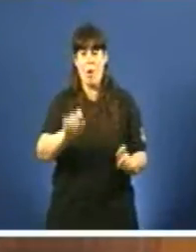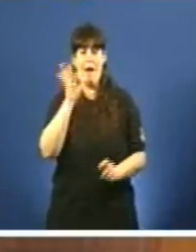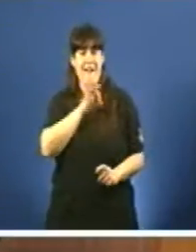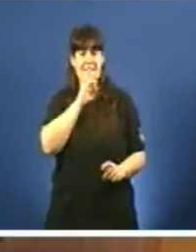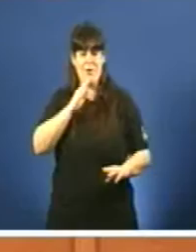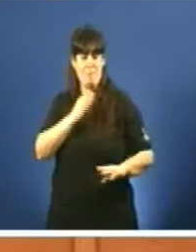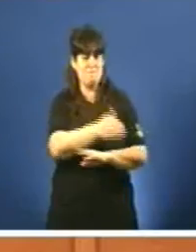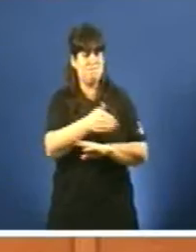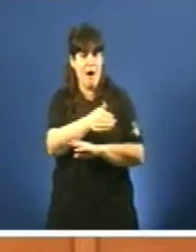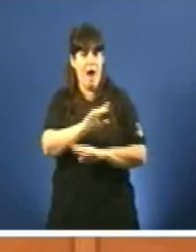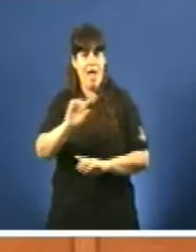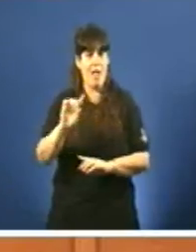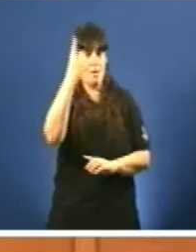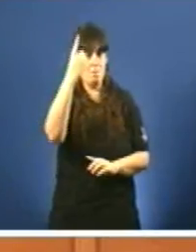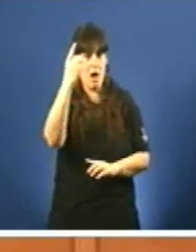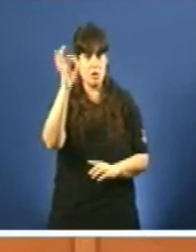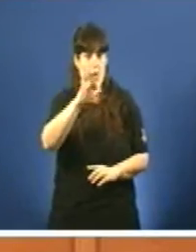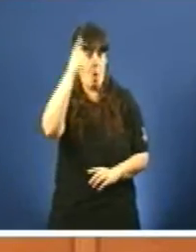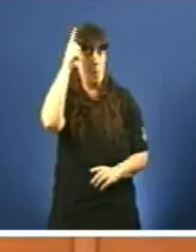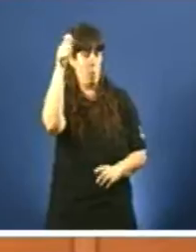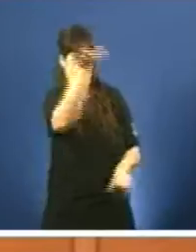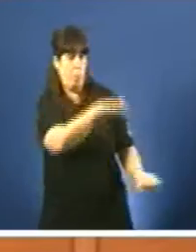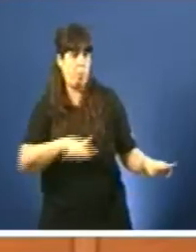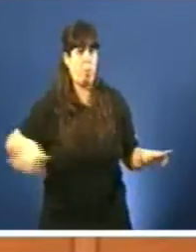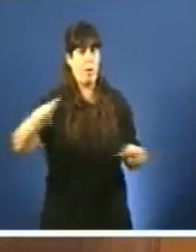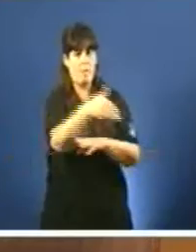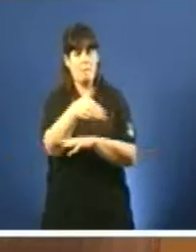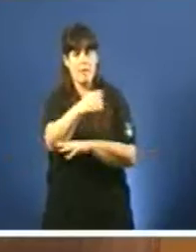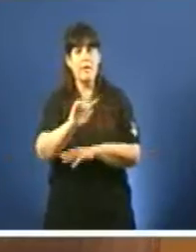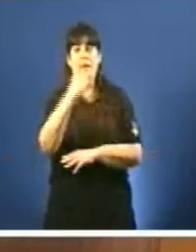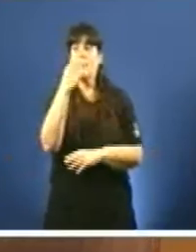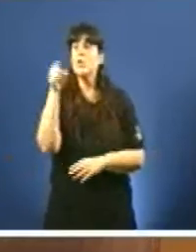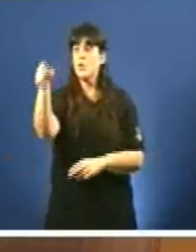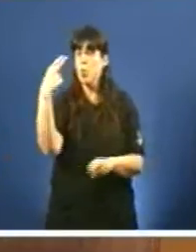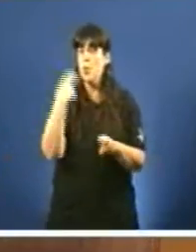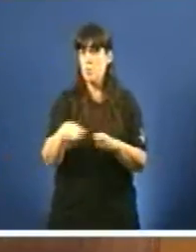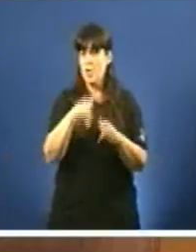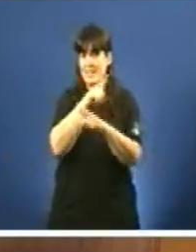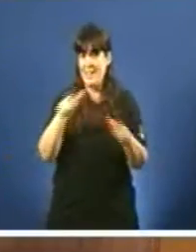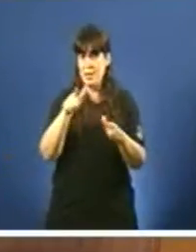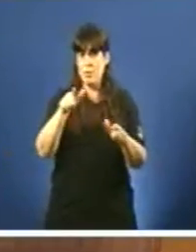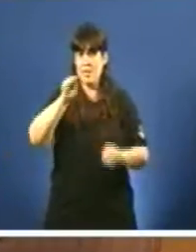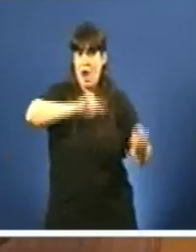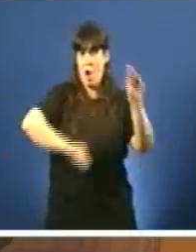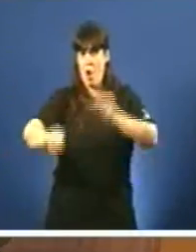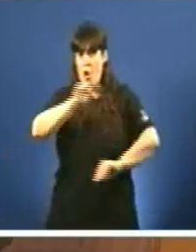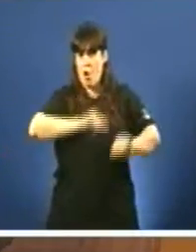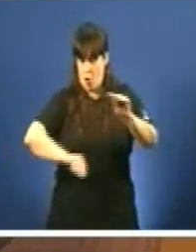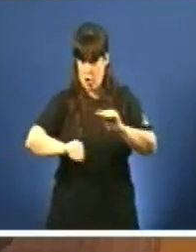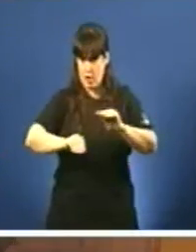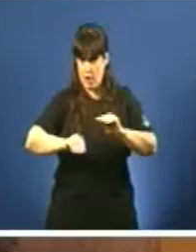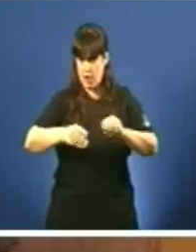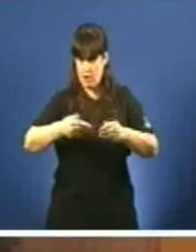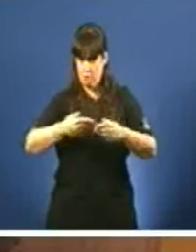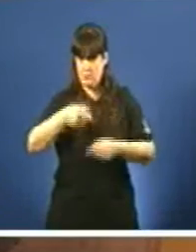a lingua galega. Por iso, señor Feijó, ten previsto retificar a súa política lingüística ante a gravísima situación do